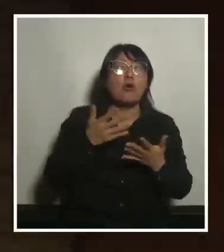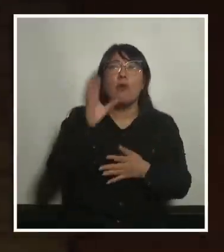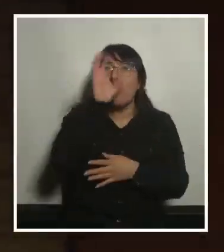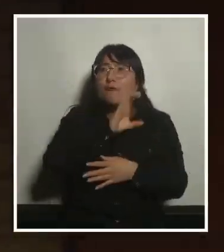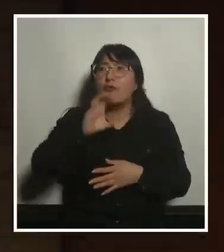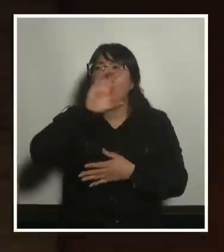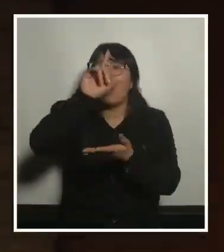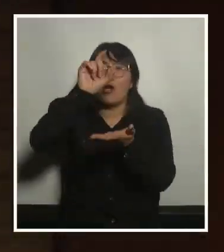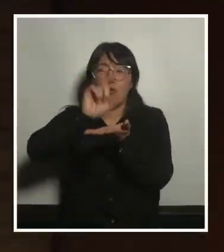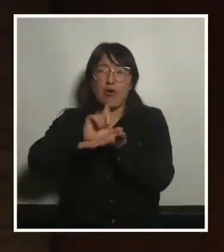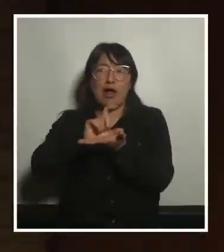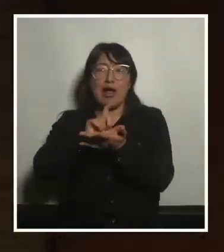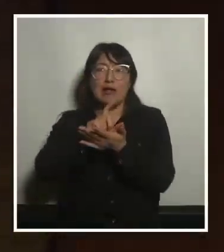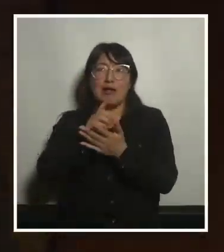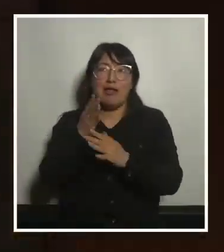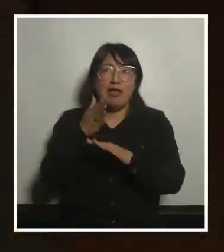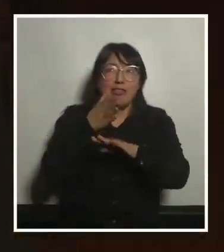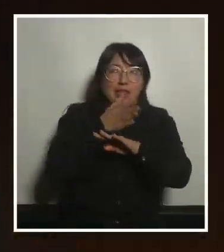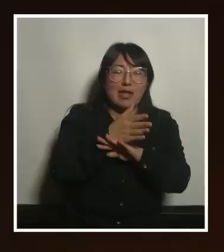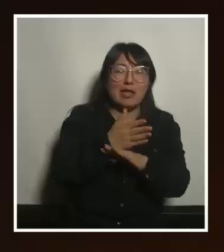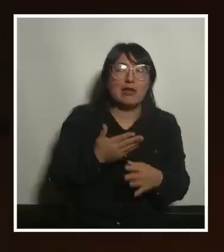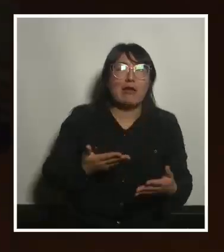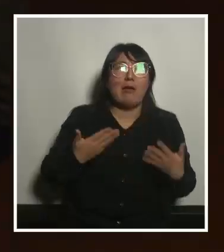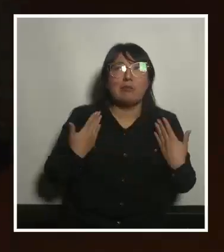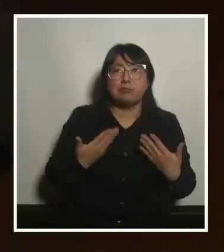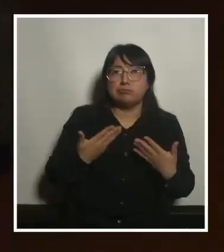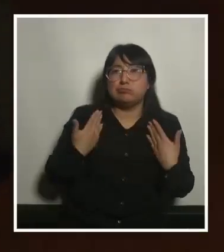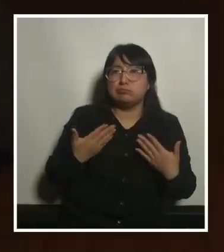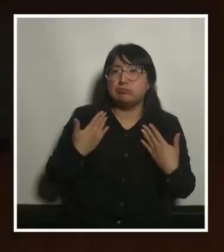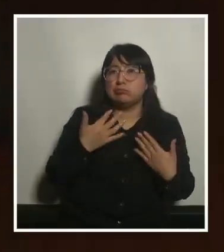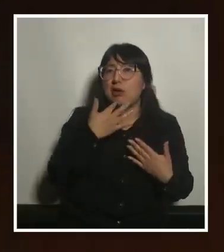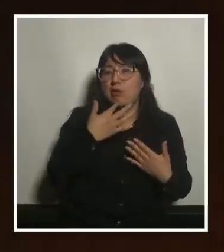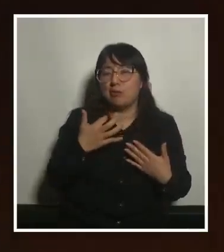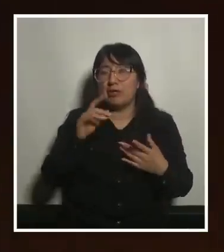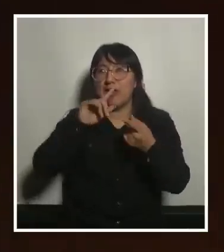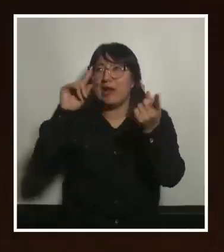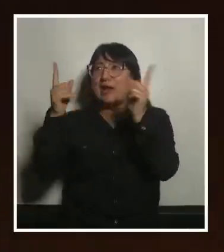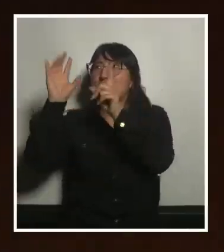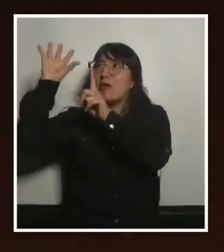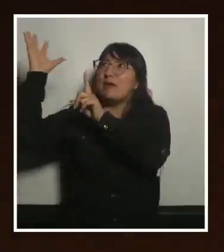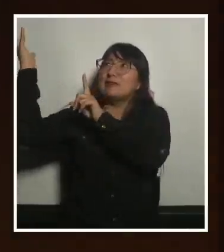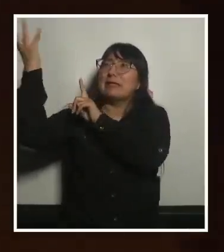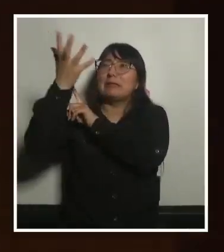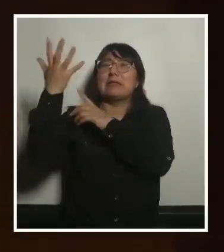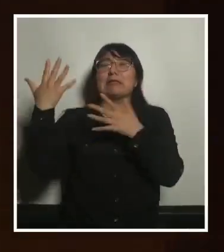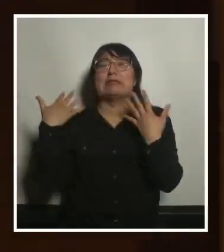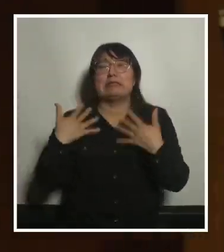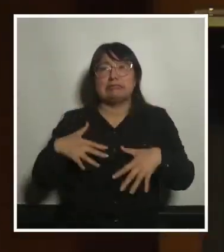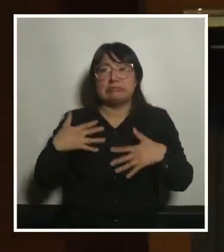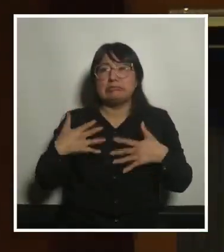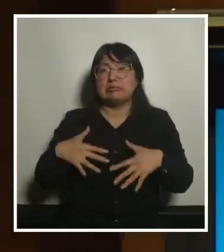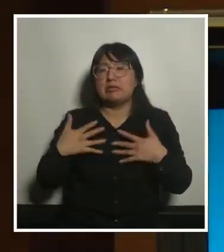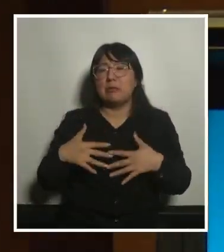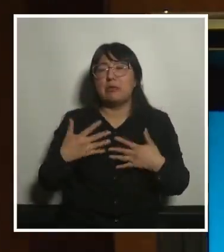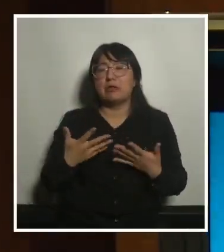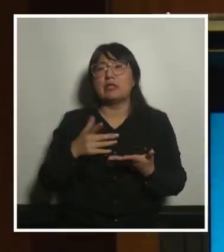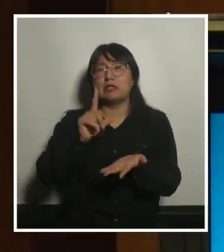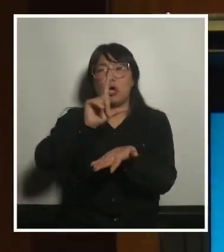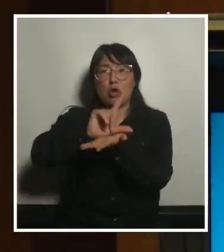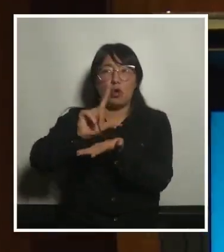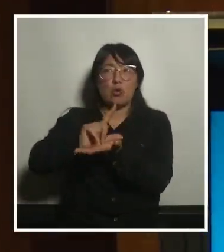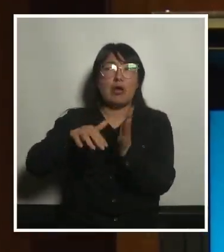guarecernos cuando hay una ola de calor con refugios climáticos con fuentes con espacios